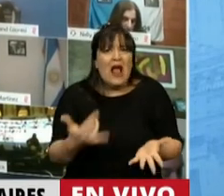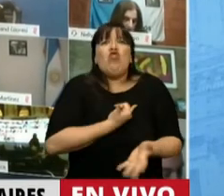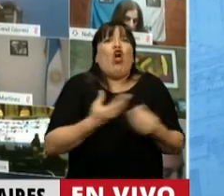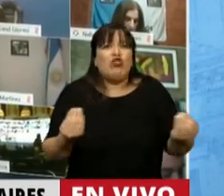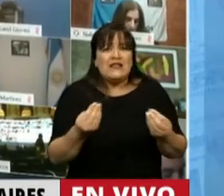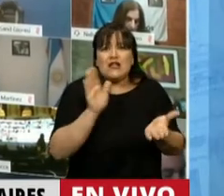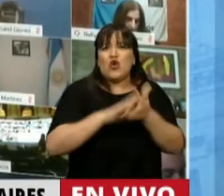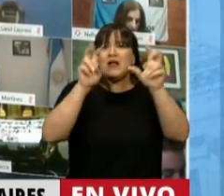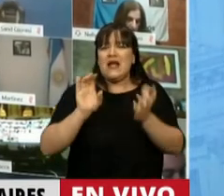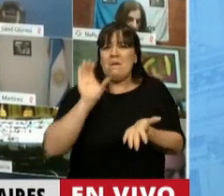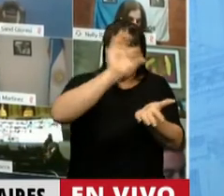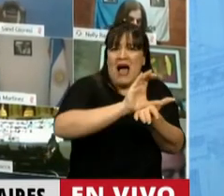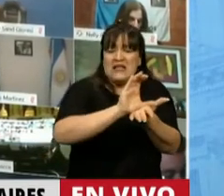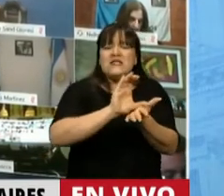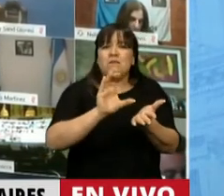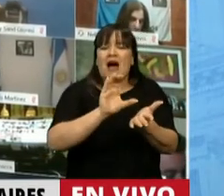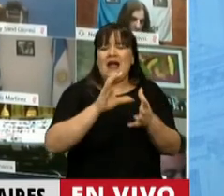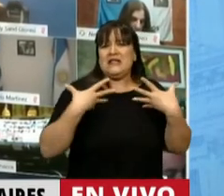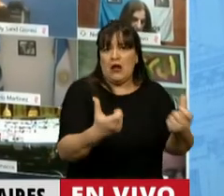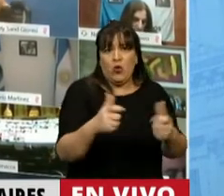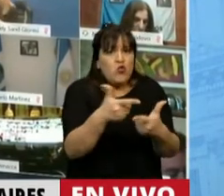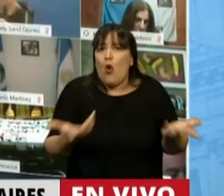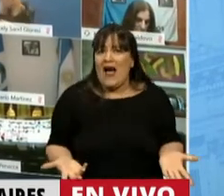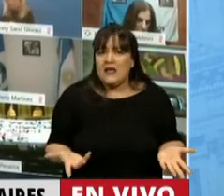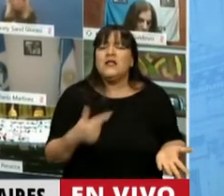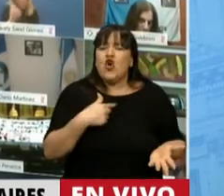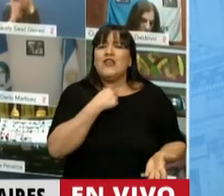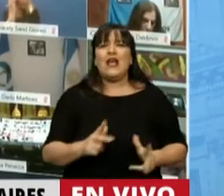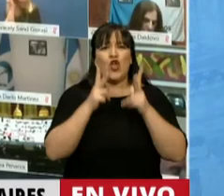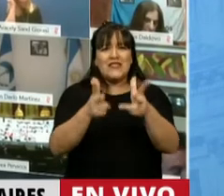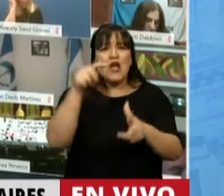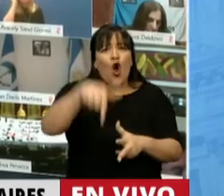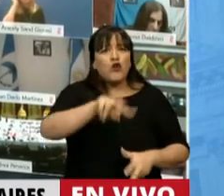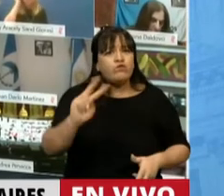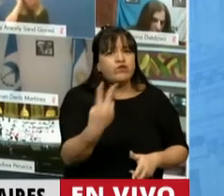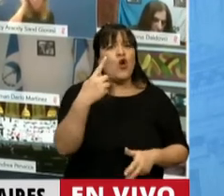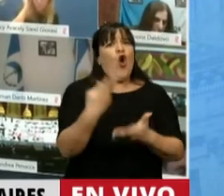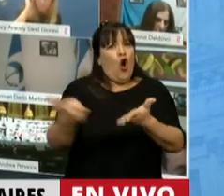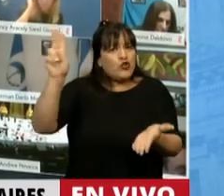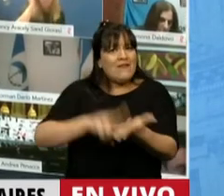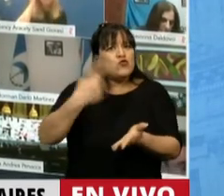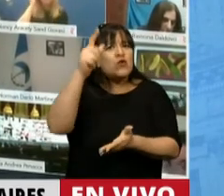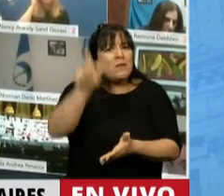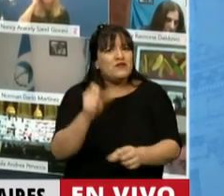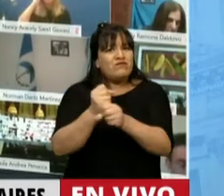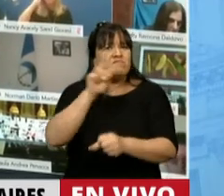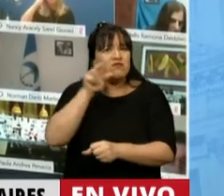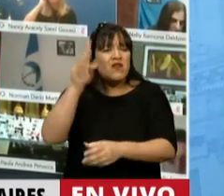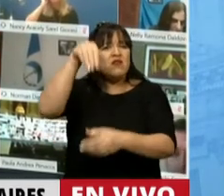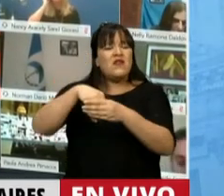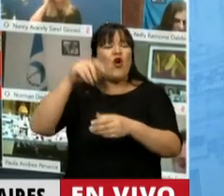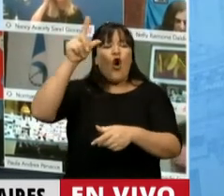presupuesto de salud? No está. No está. Y quiero decir que hoy ha fallecido una nueva trabajadora del hospital